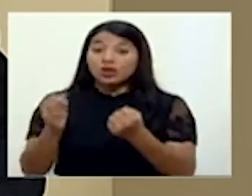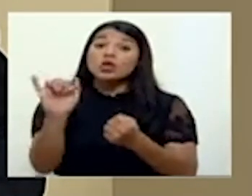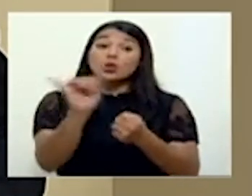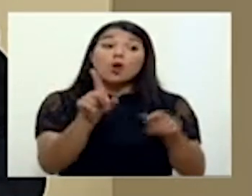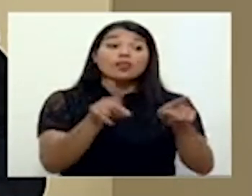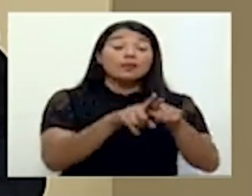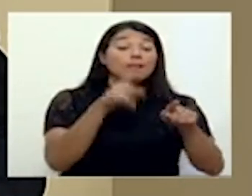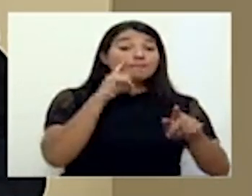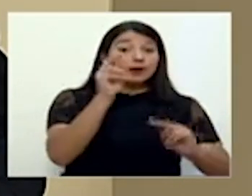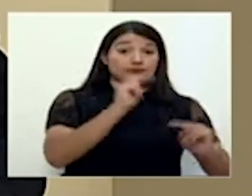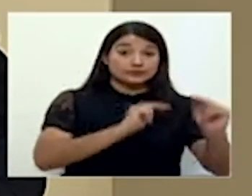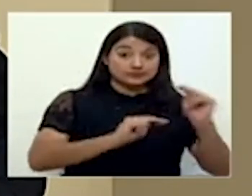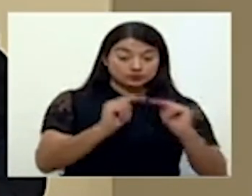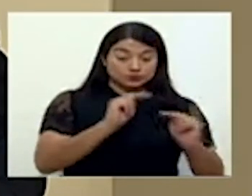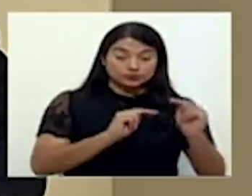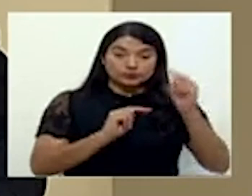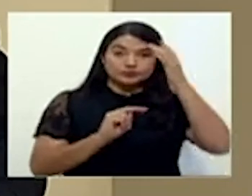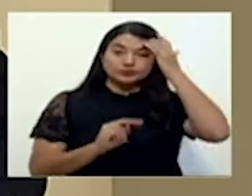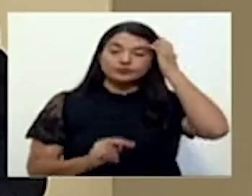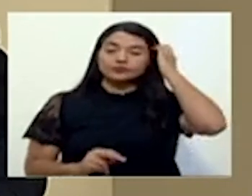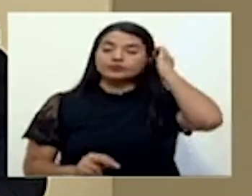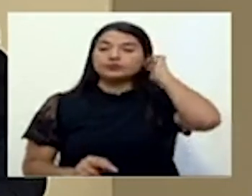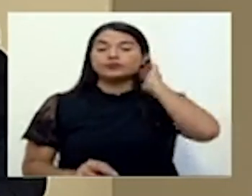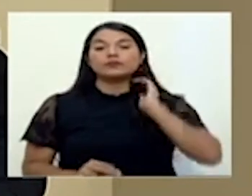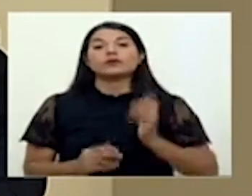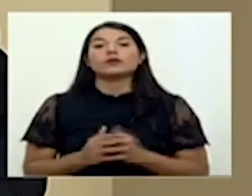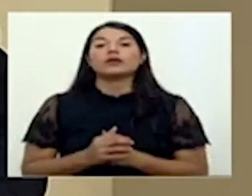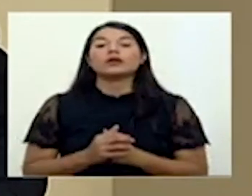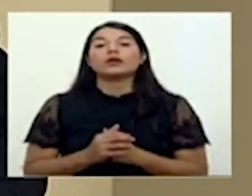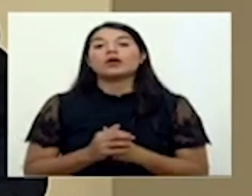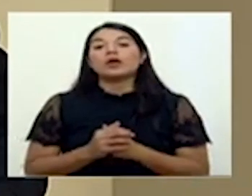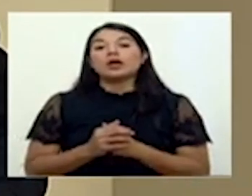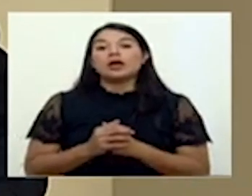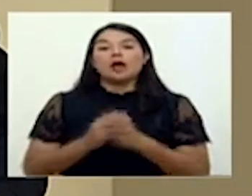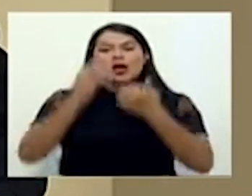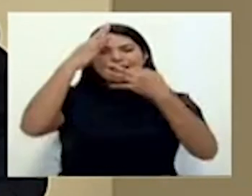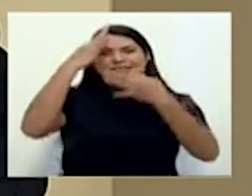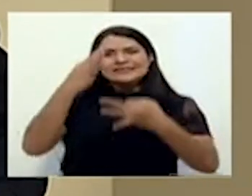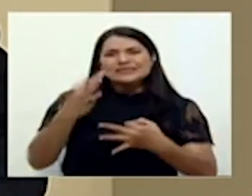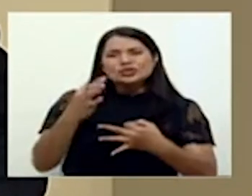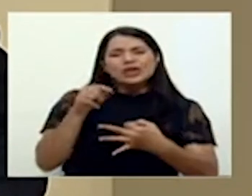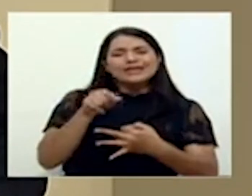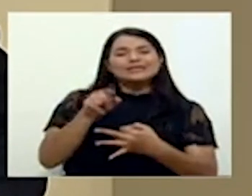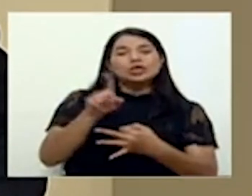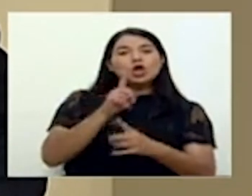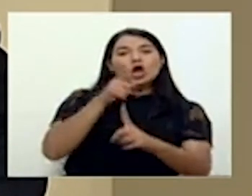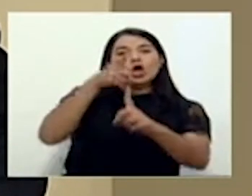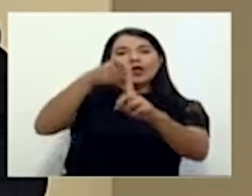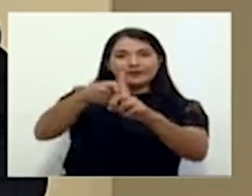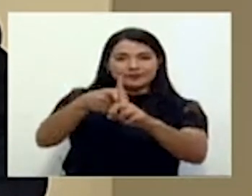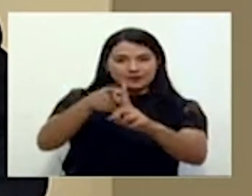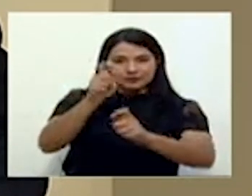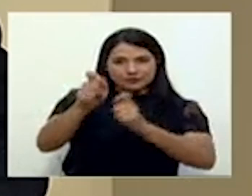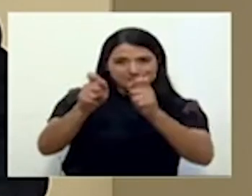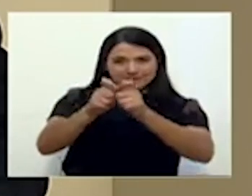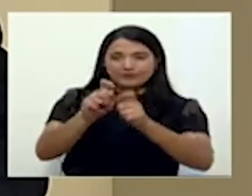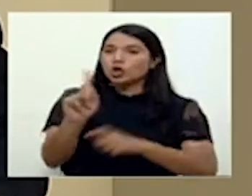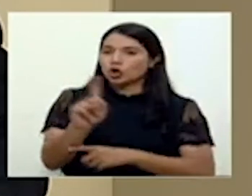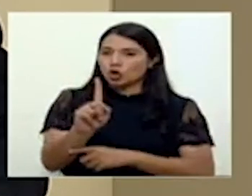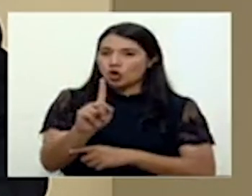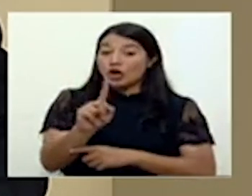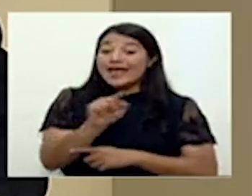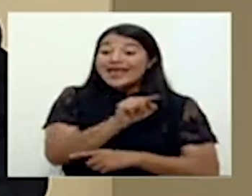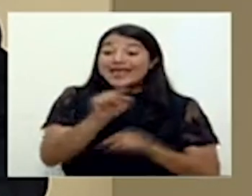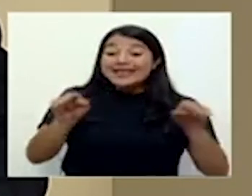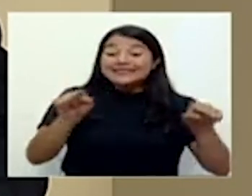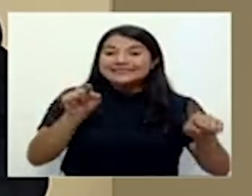comerciales como la restricción vehicular sanitaria. Las medidas no son un fin en sí mismo, las medidas son el medio por el